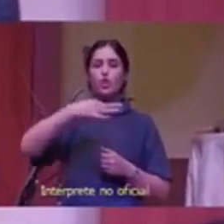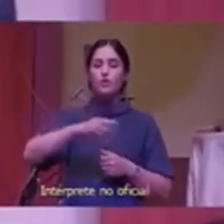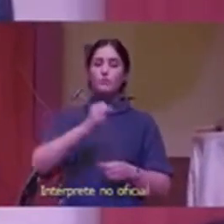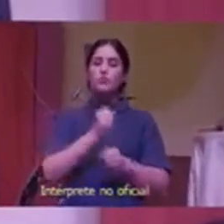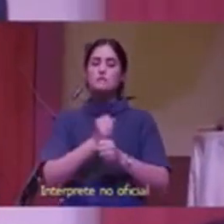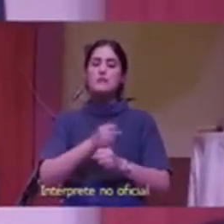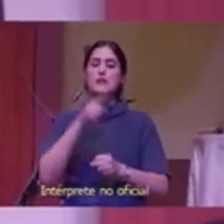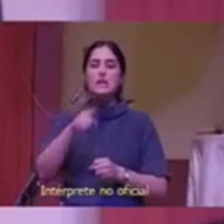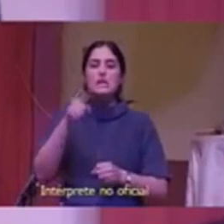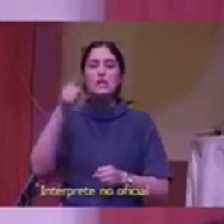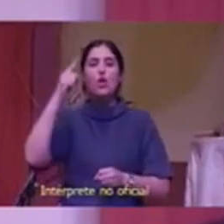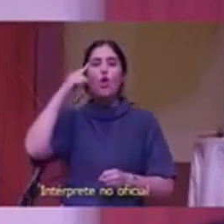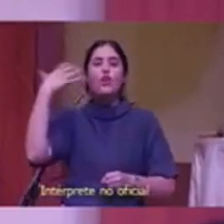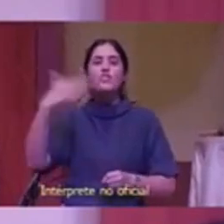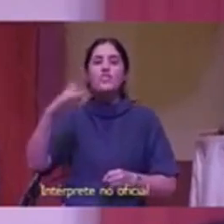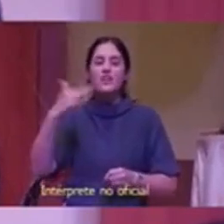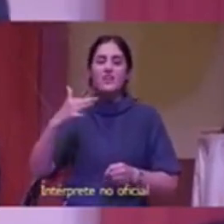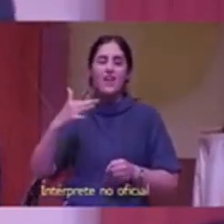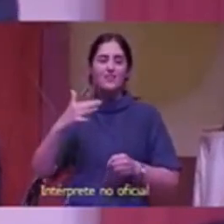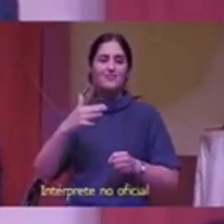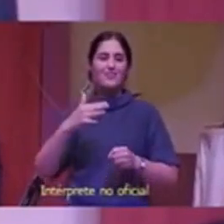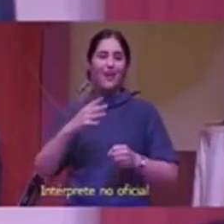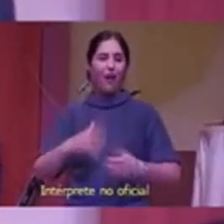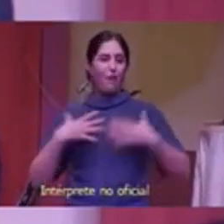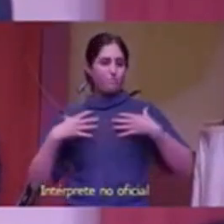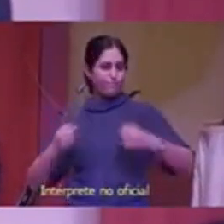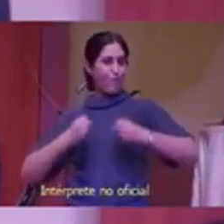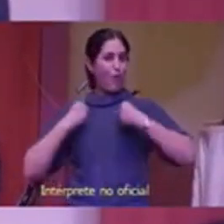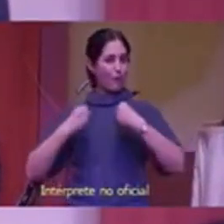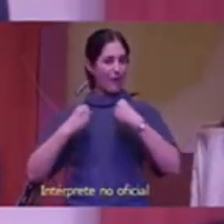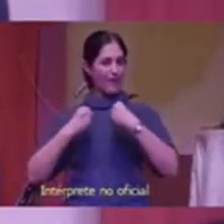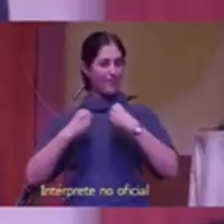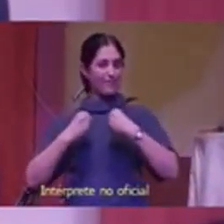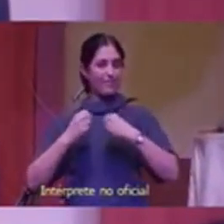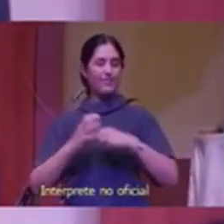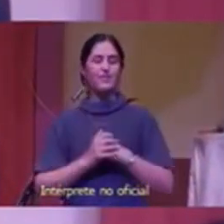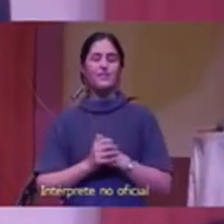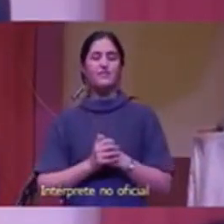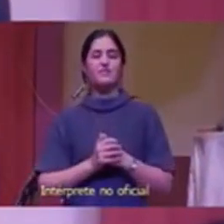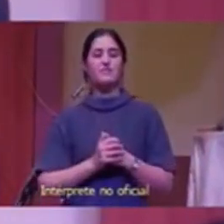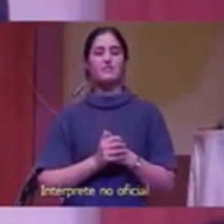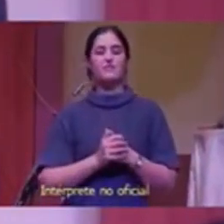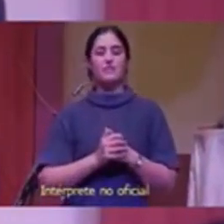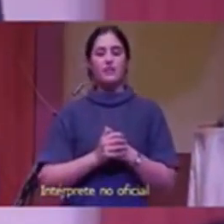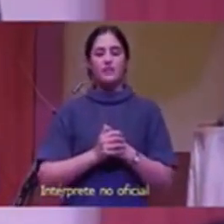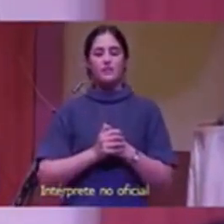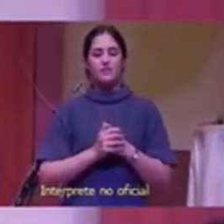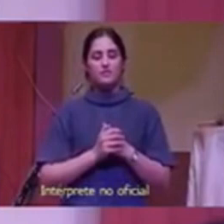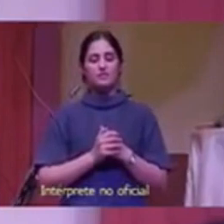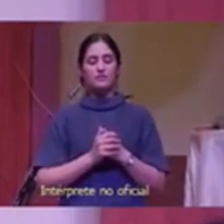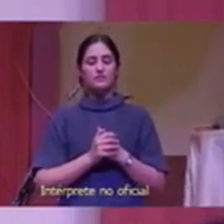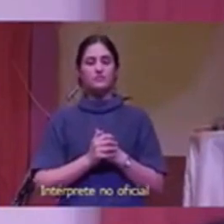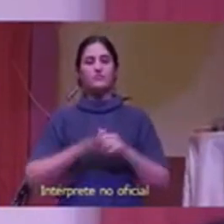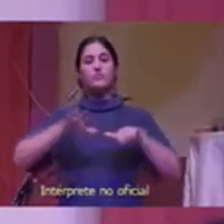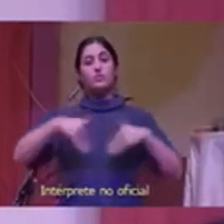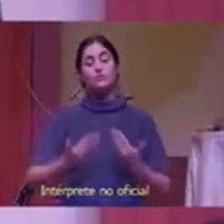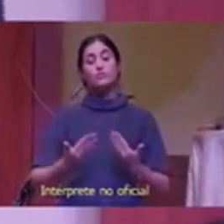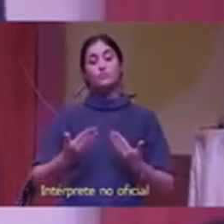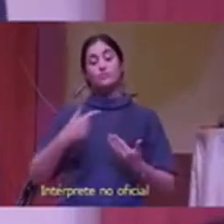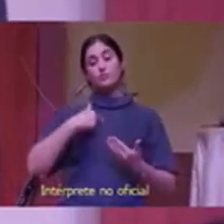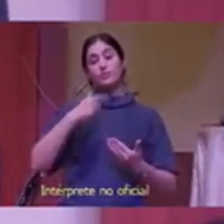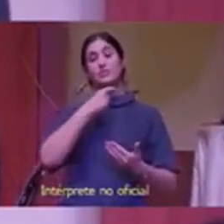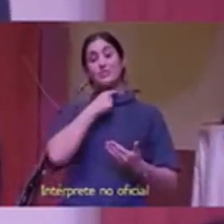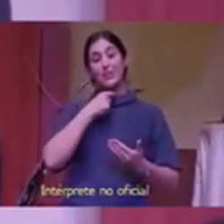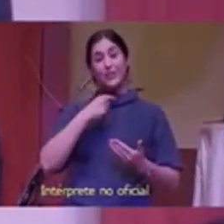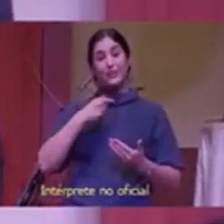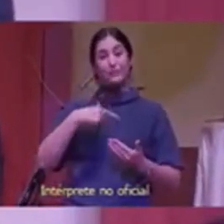con valentía así que les animo como